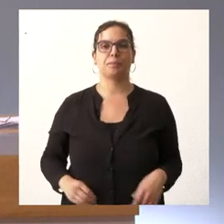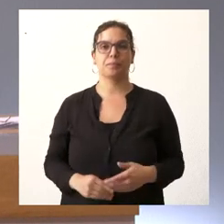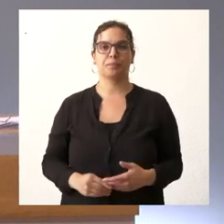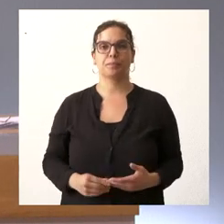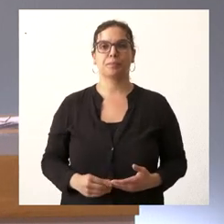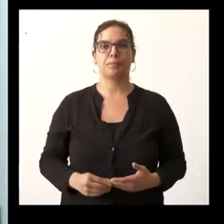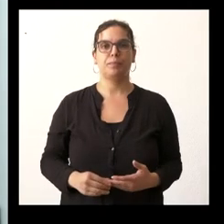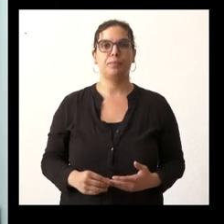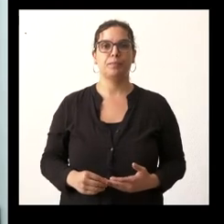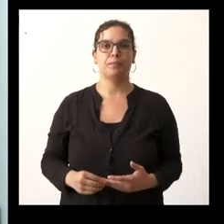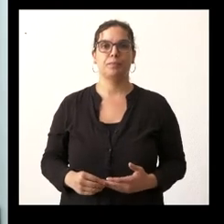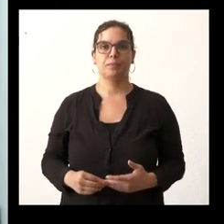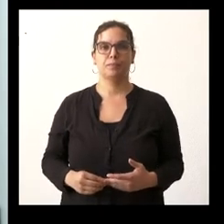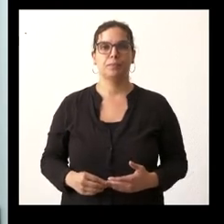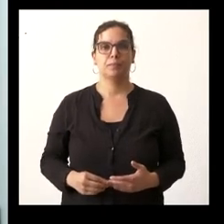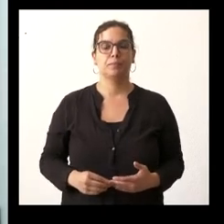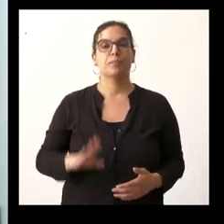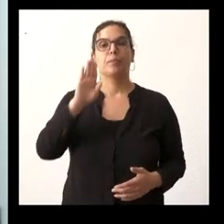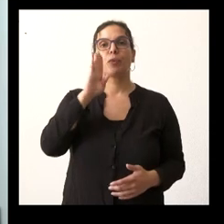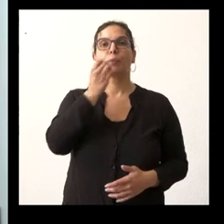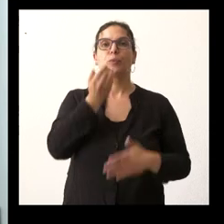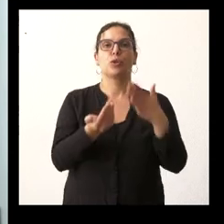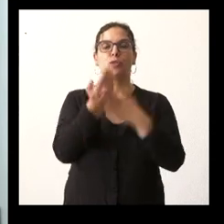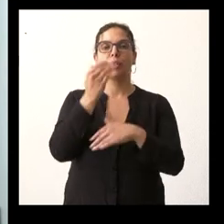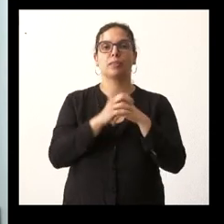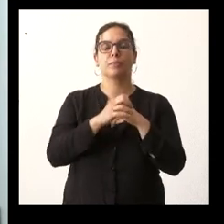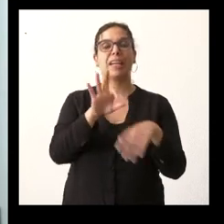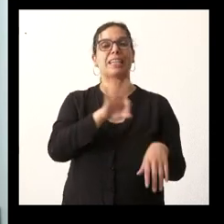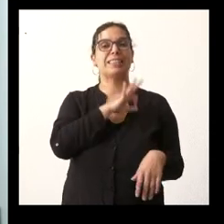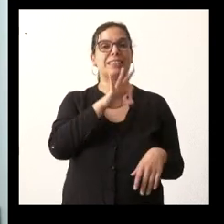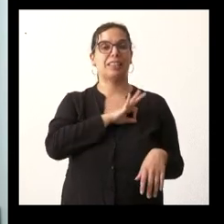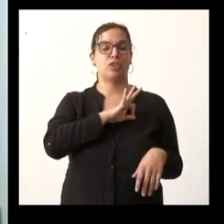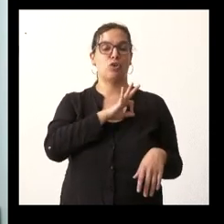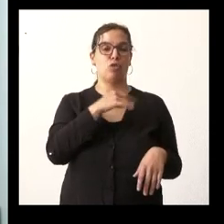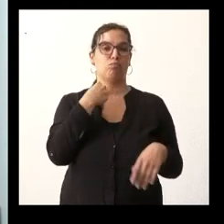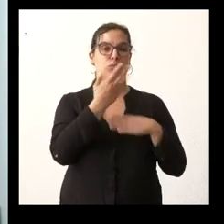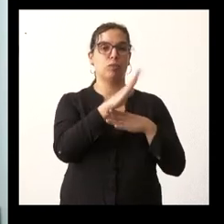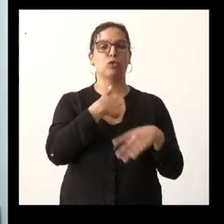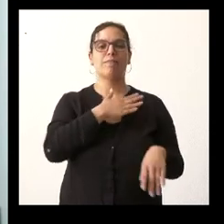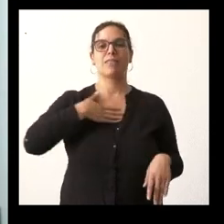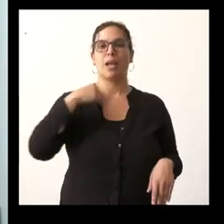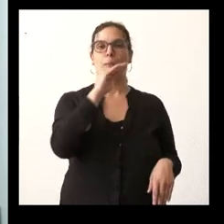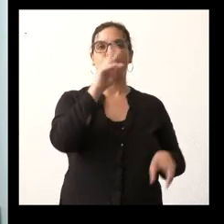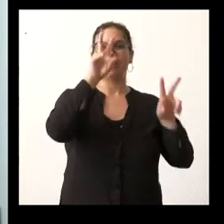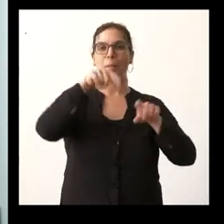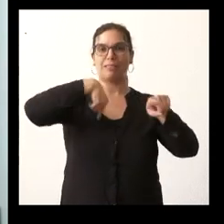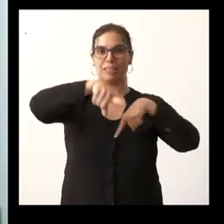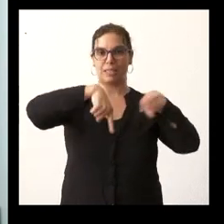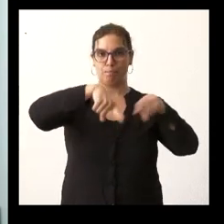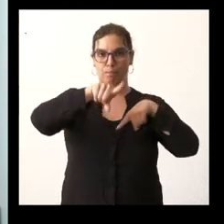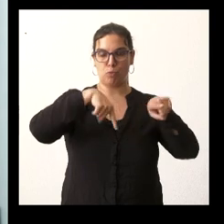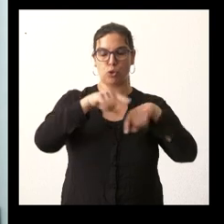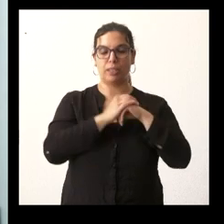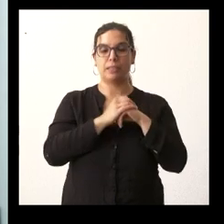buenos días Hola buenos días señor Carrillo yo le quería preguntar sobre los transportes las